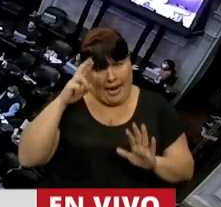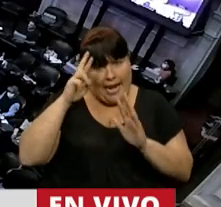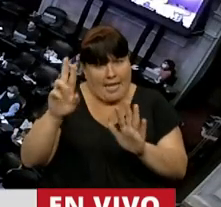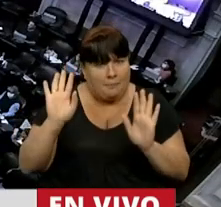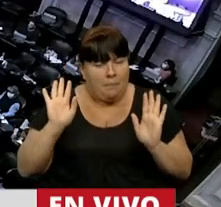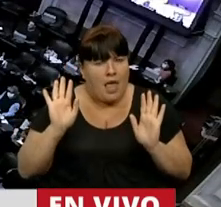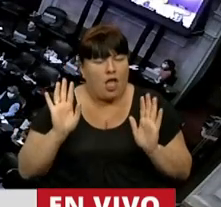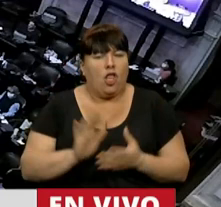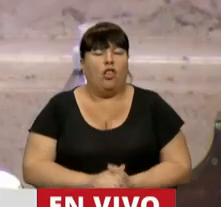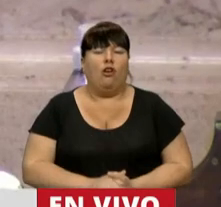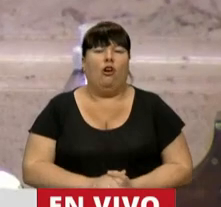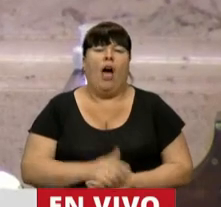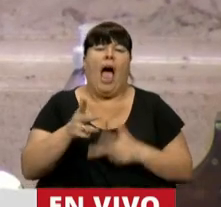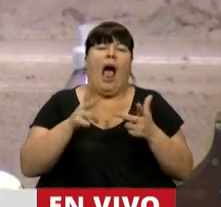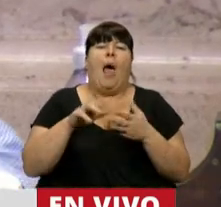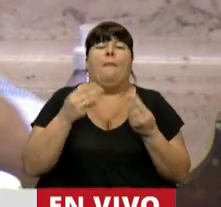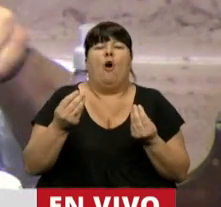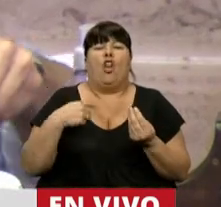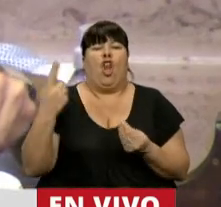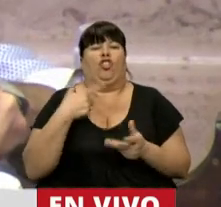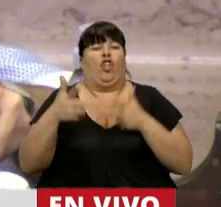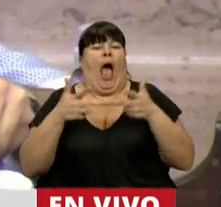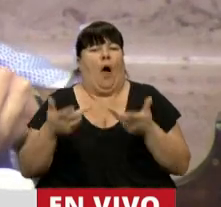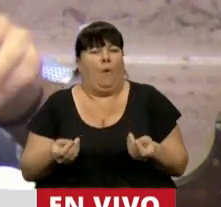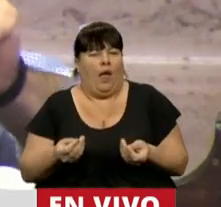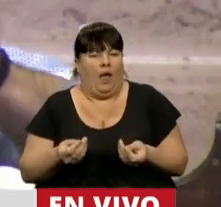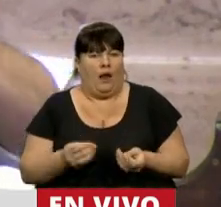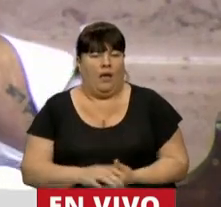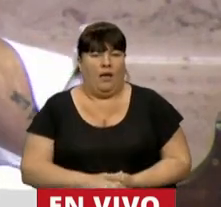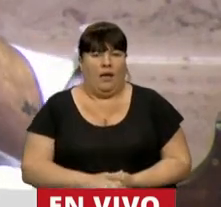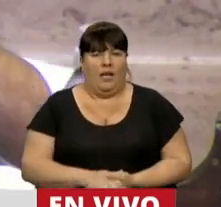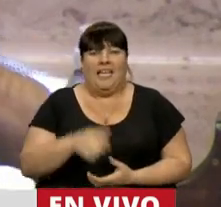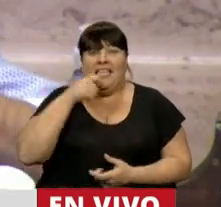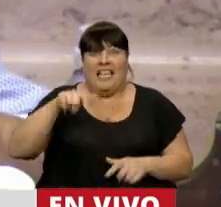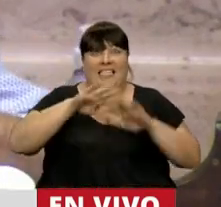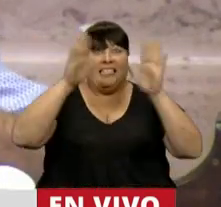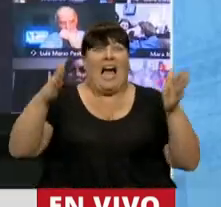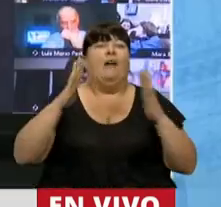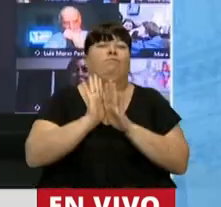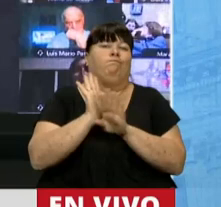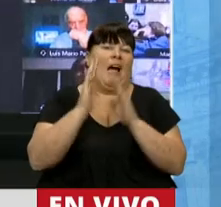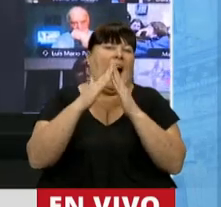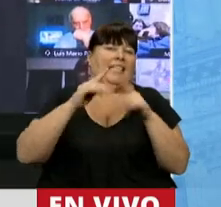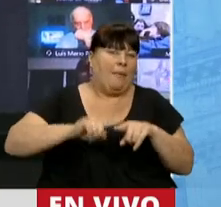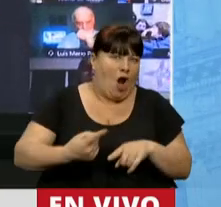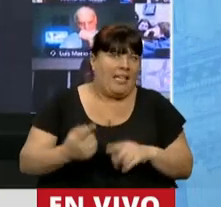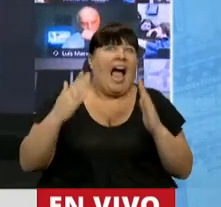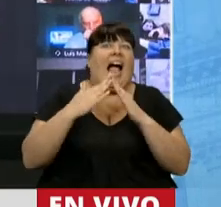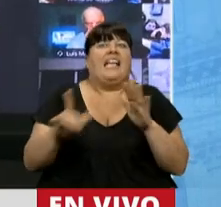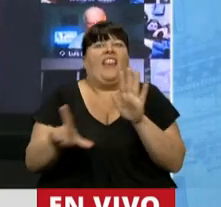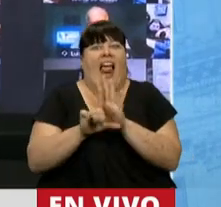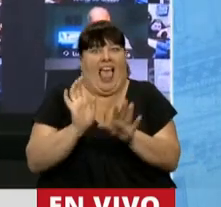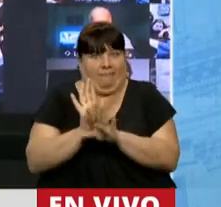respeto, hablar de por qué hablábamos nosotros, ¿no? Si esta es la casa de la política, si es la casa de la ley.